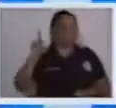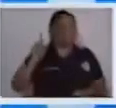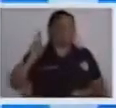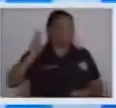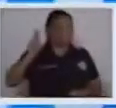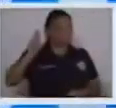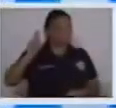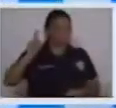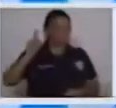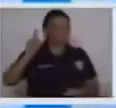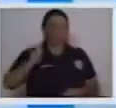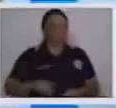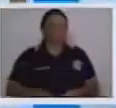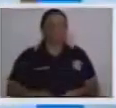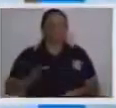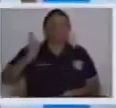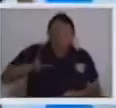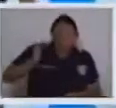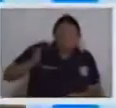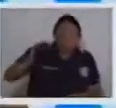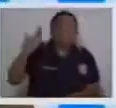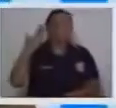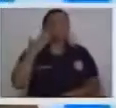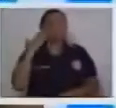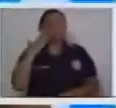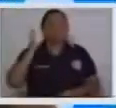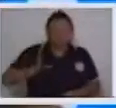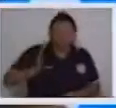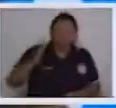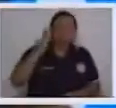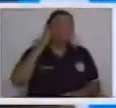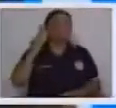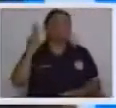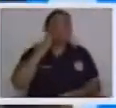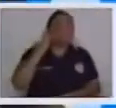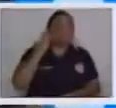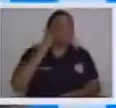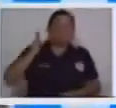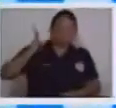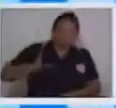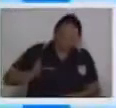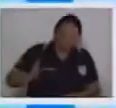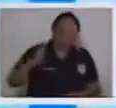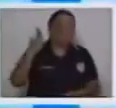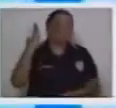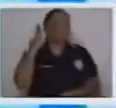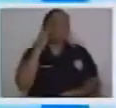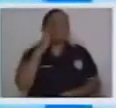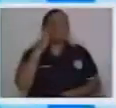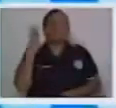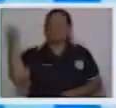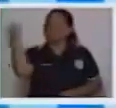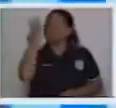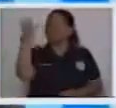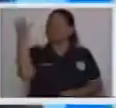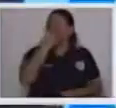Y en tres, dos, uno. El perrito de mamá, de mamá, de mamá. El perrito de mamá, qué